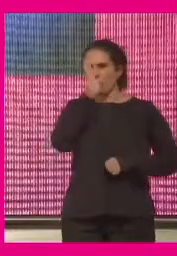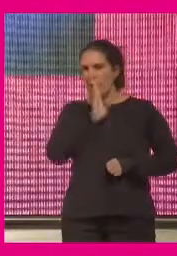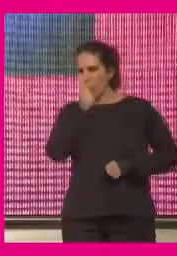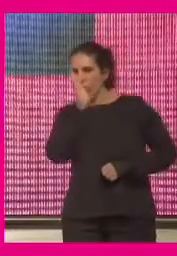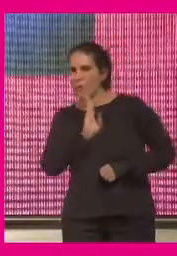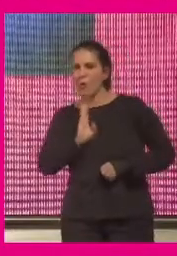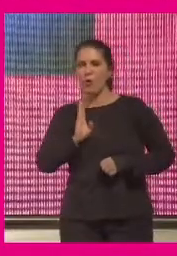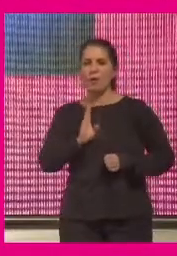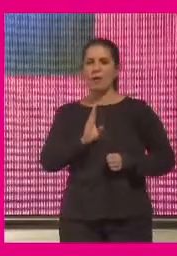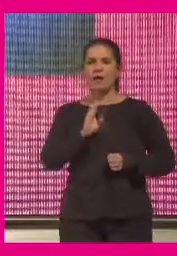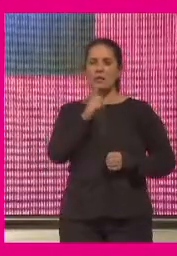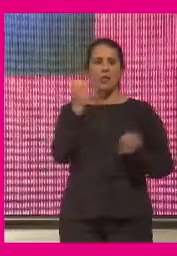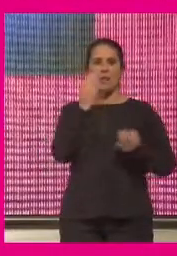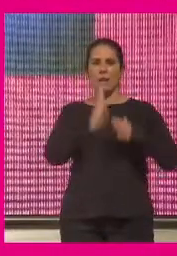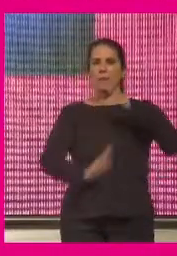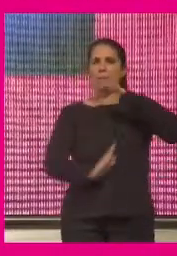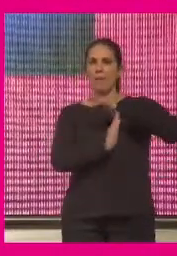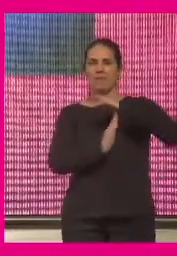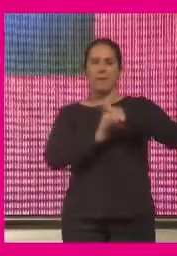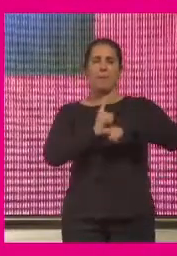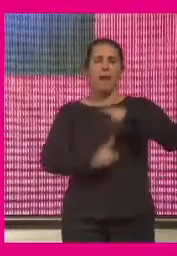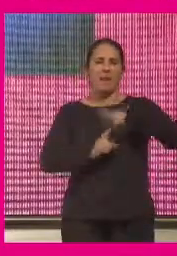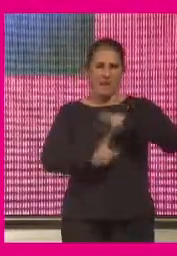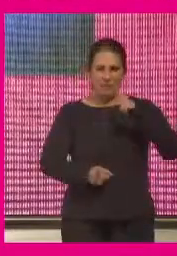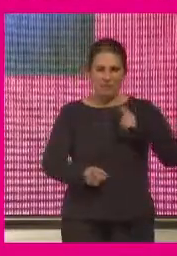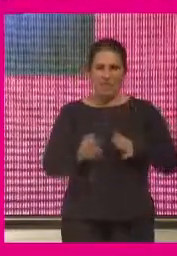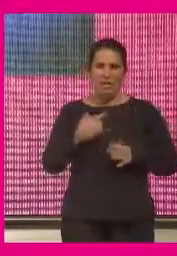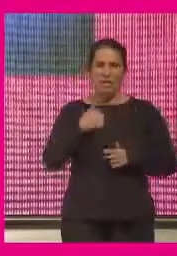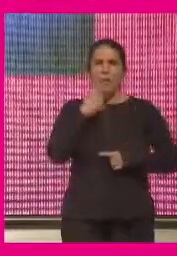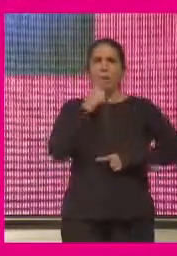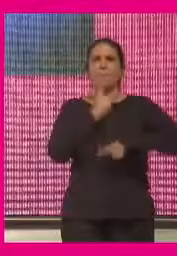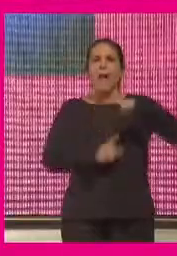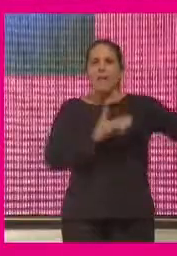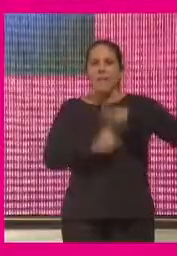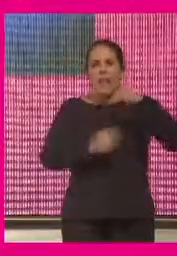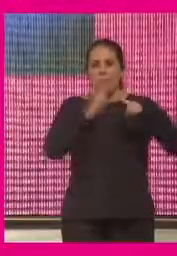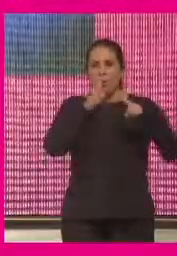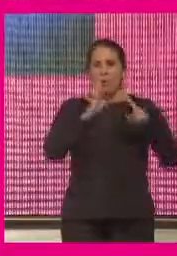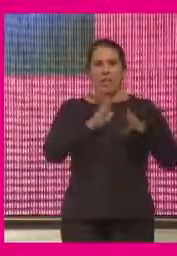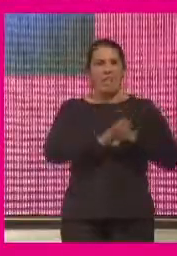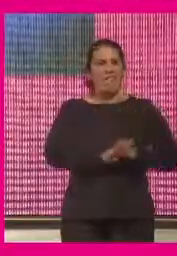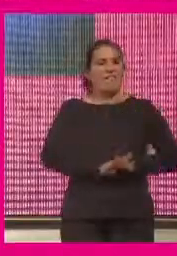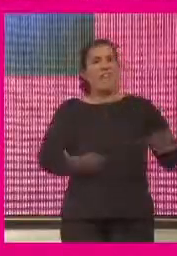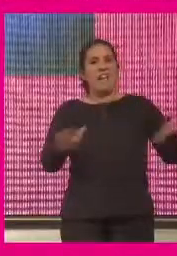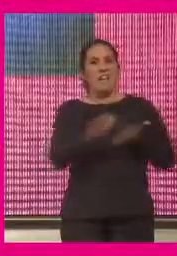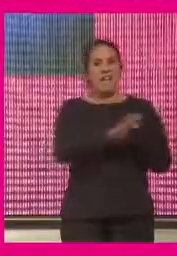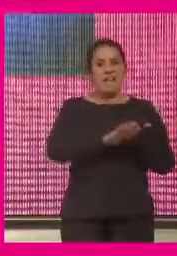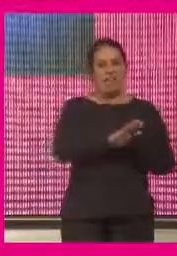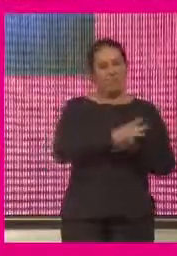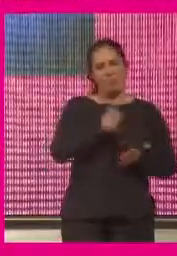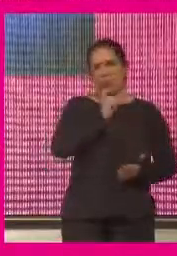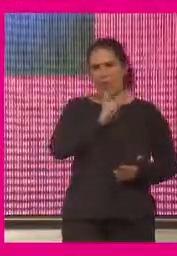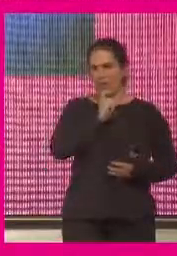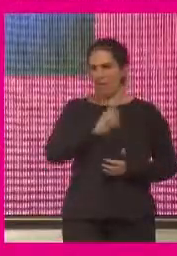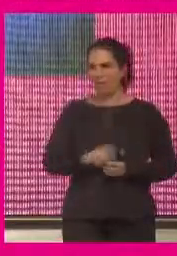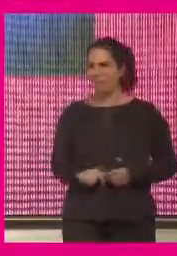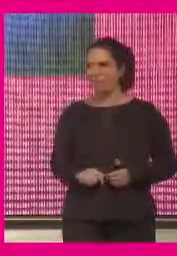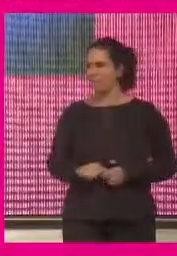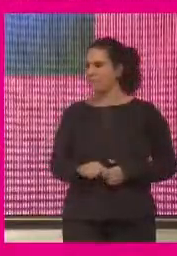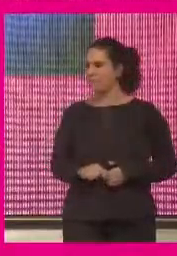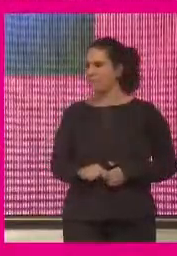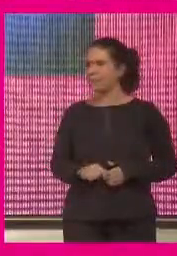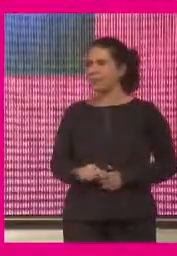parcialmente neutralizadas digo parcialmente porque creo que va a ser muy difícil desarraigar realmente lo que estamos viviendo